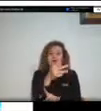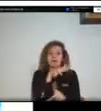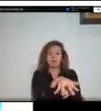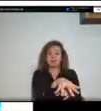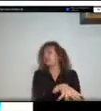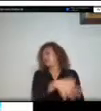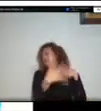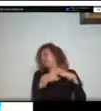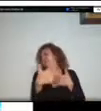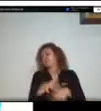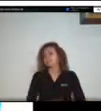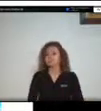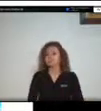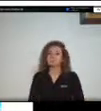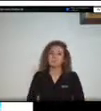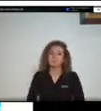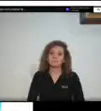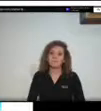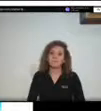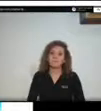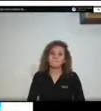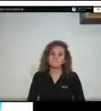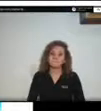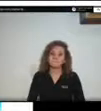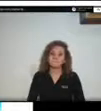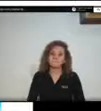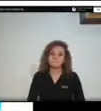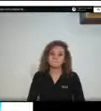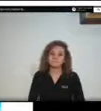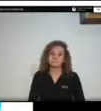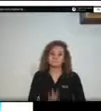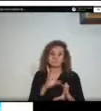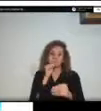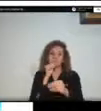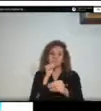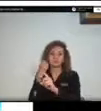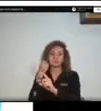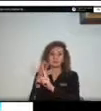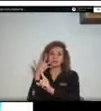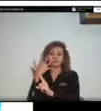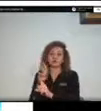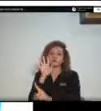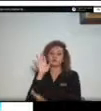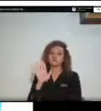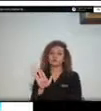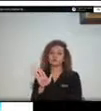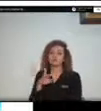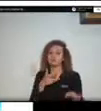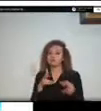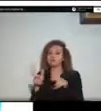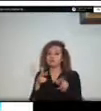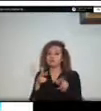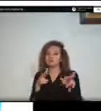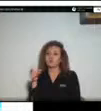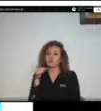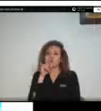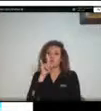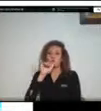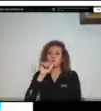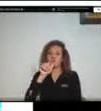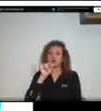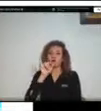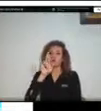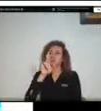adicionalmente al efecto que tiene la corriente principal en su cauce el río Guayuriva afectó